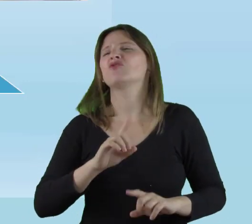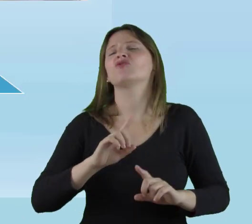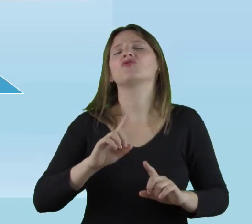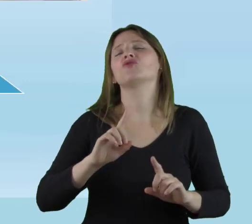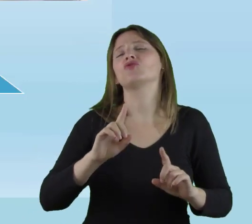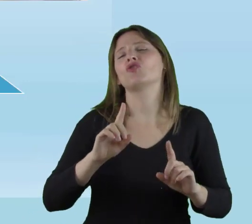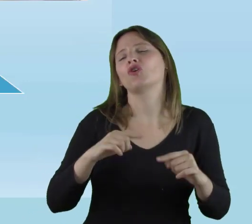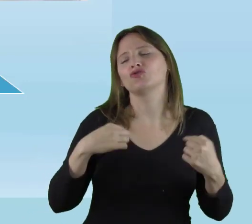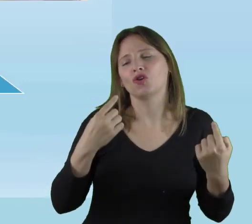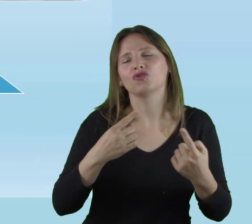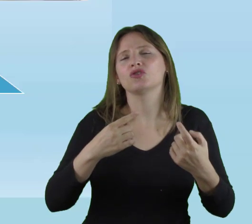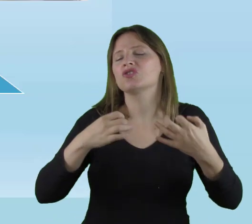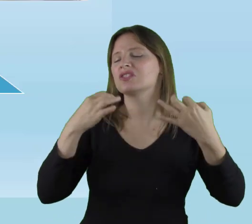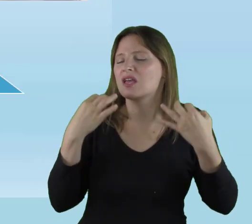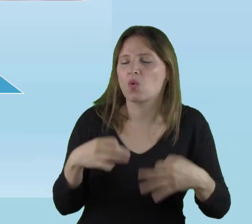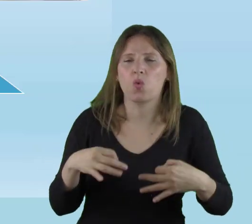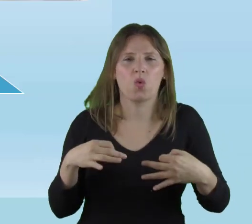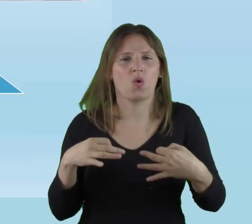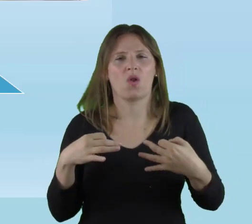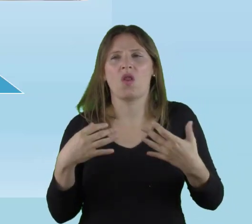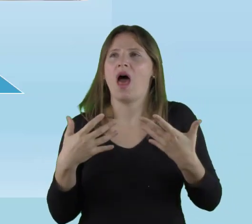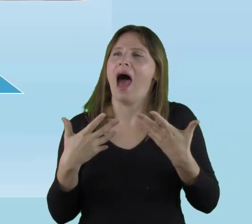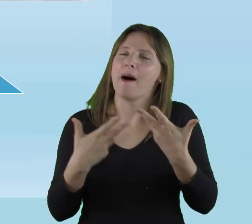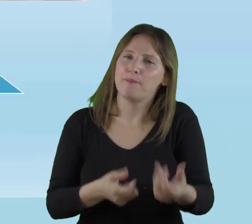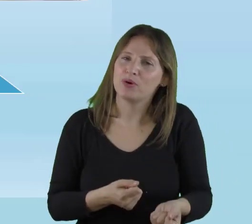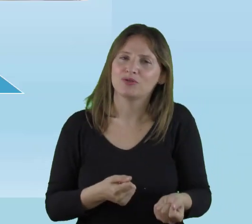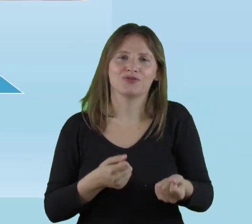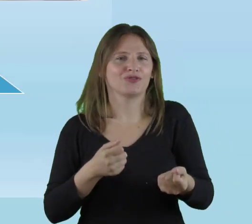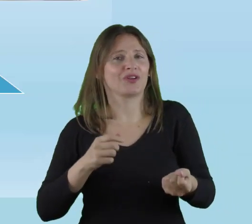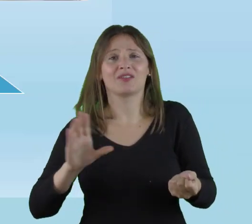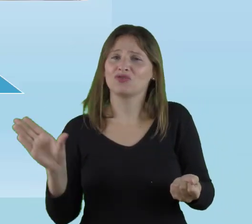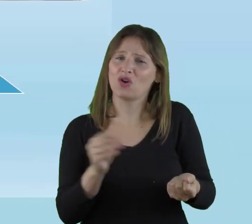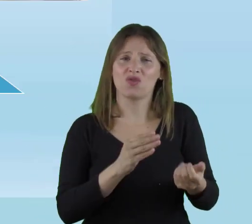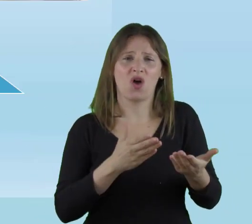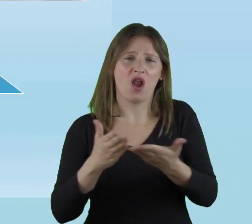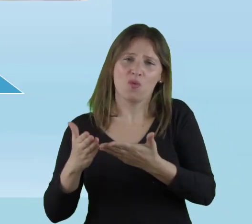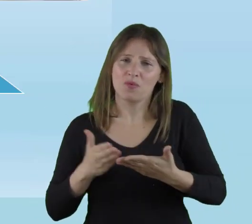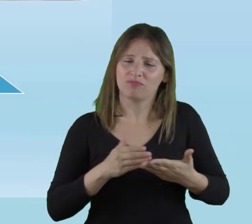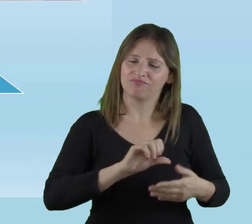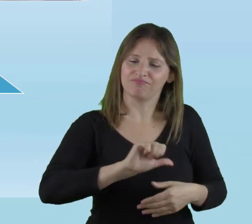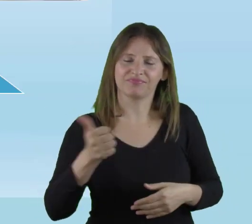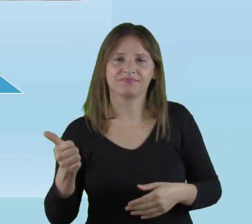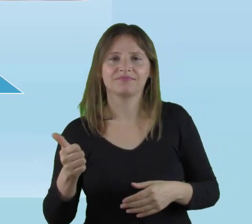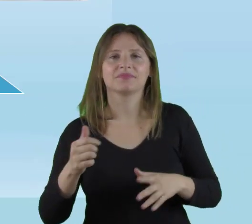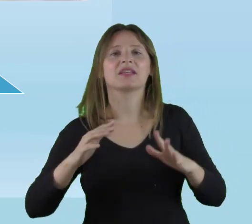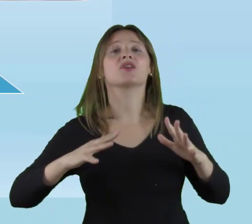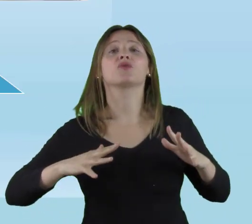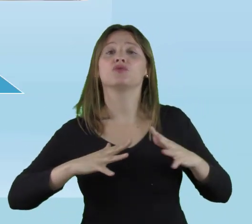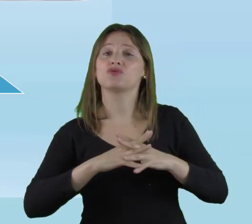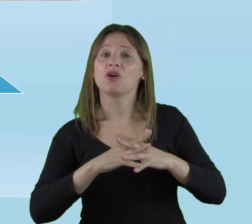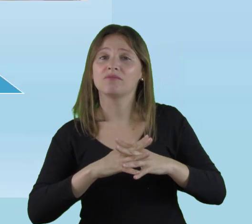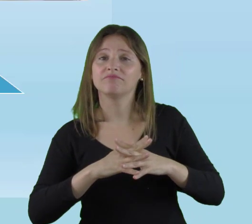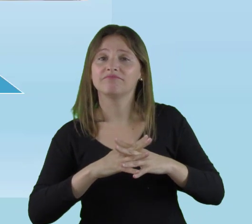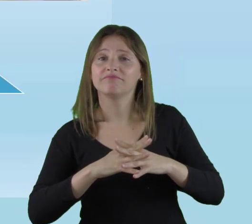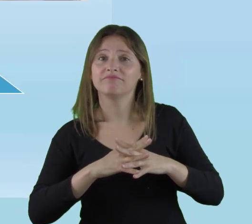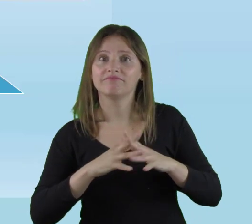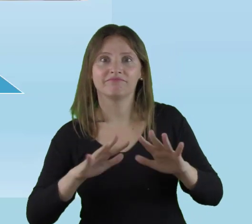No, debemos asegurar y garantizar el éxito de todos. La inclusión